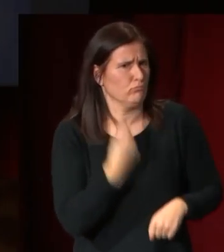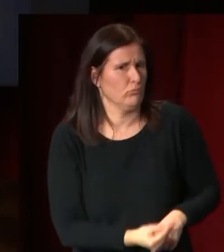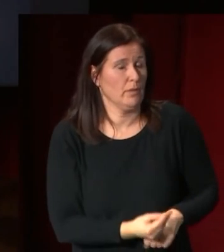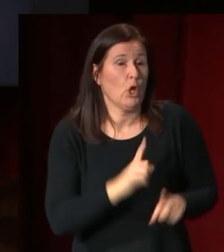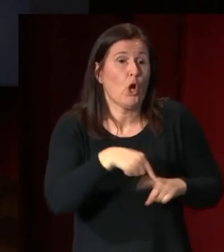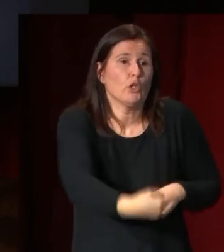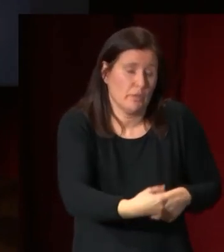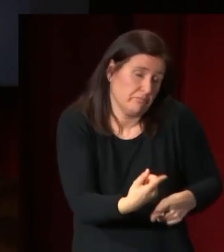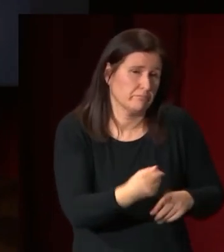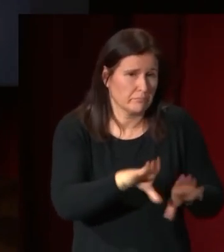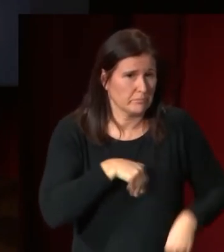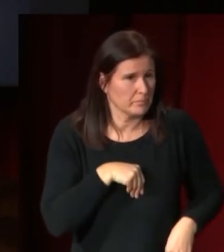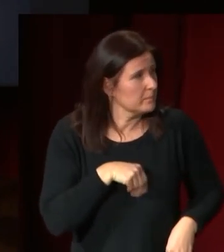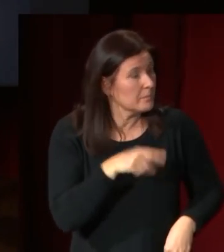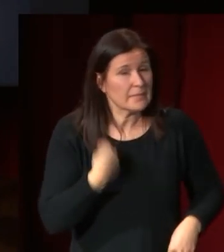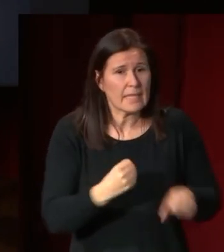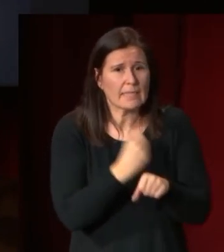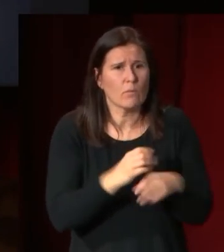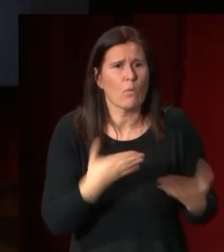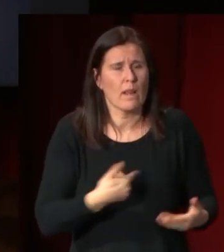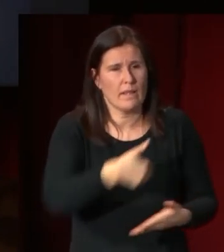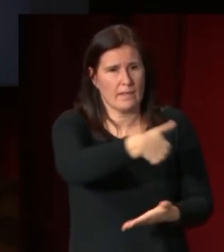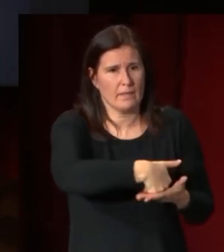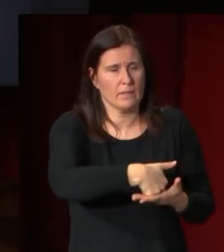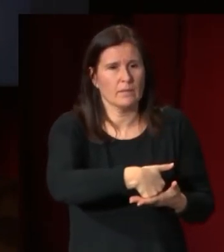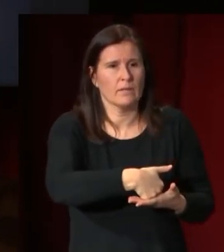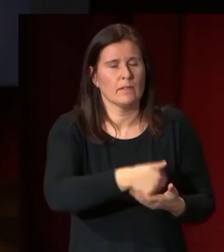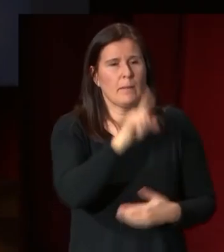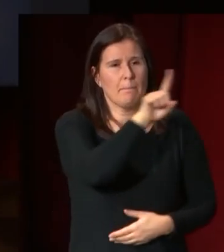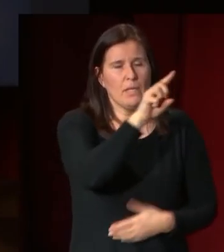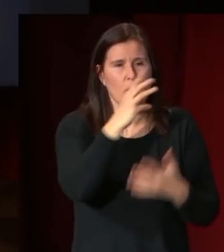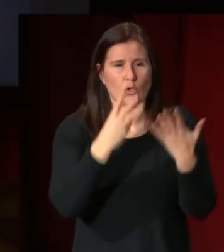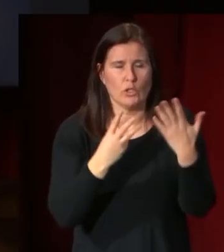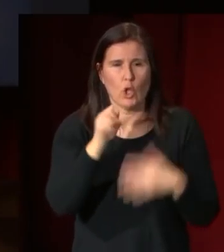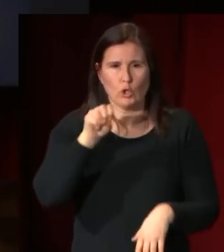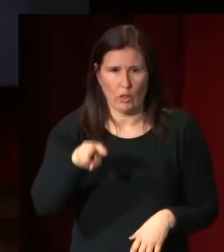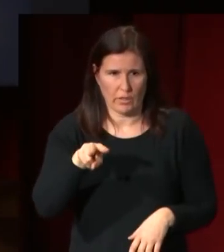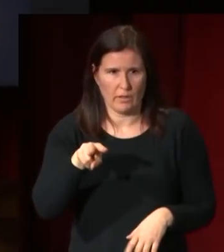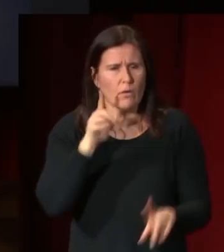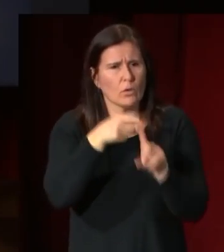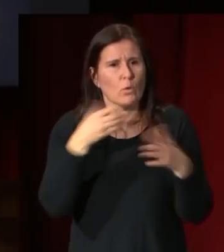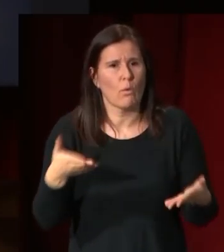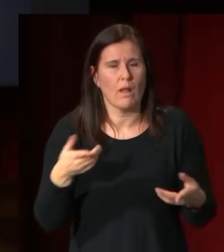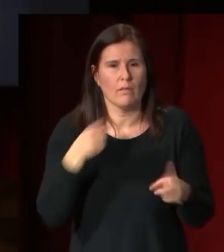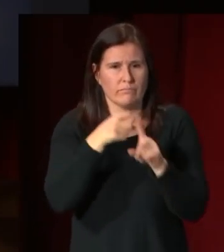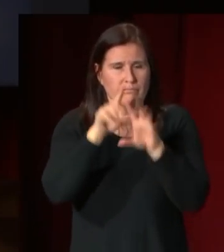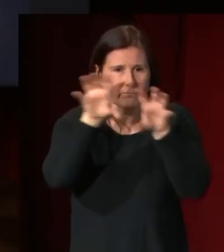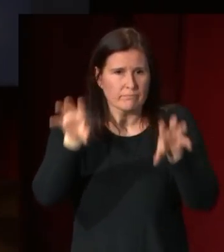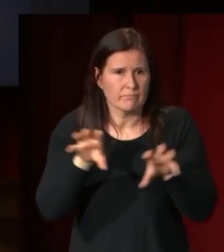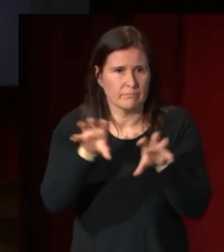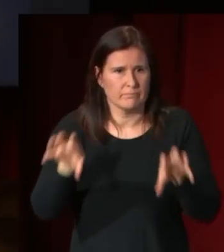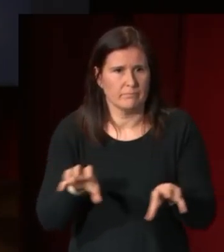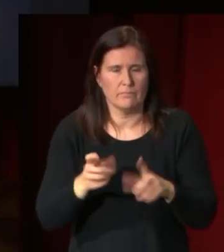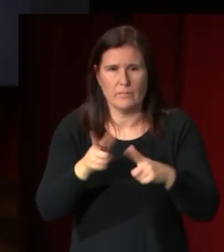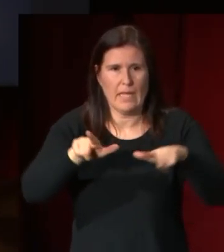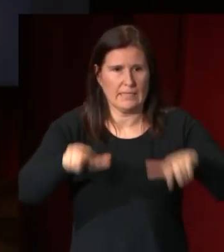y ese trabajo es un encargo que le hacen en 1812 para decorar una